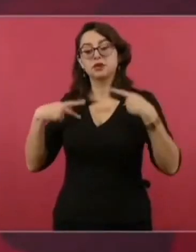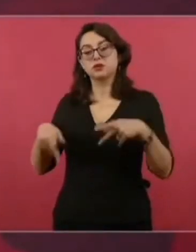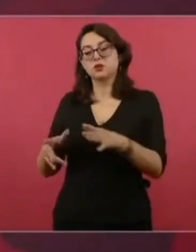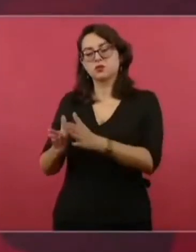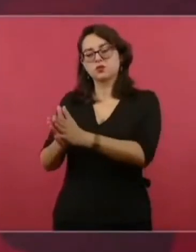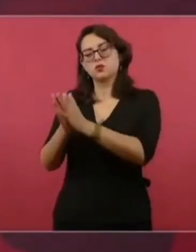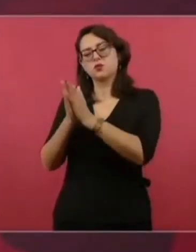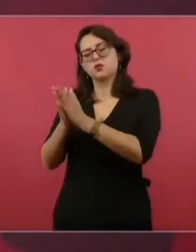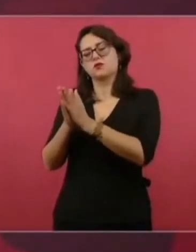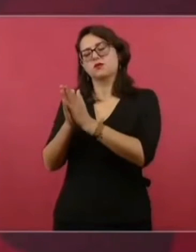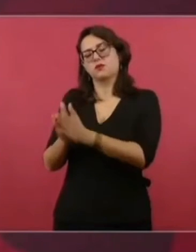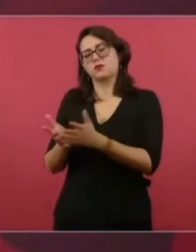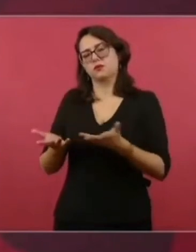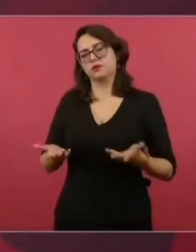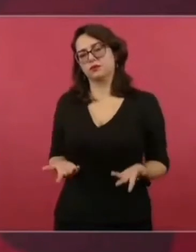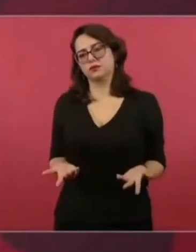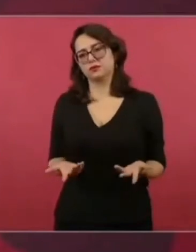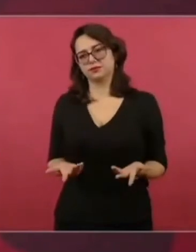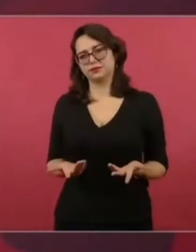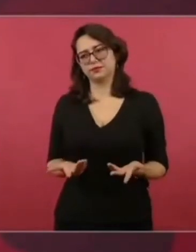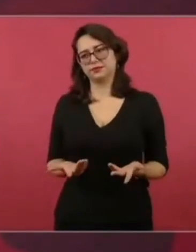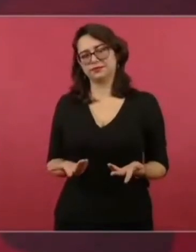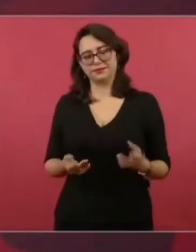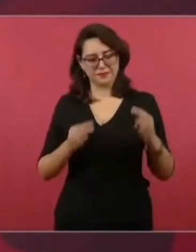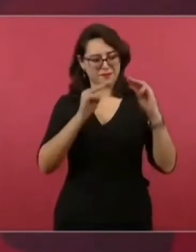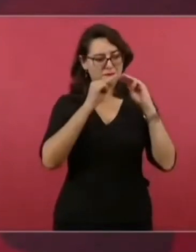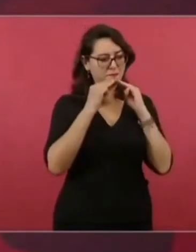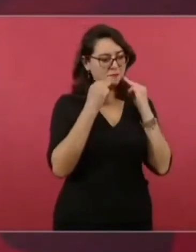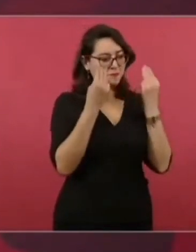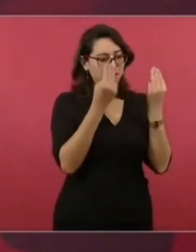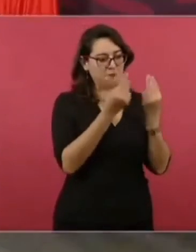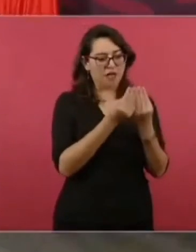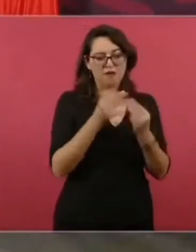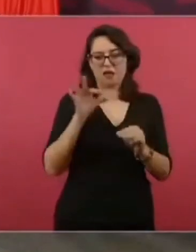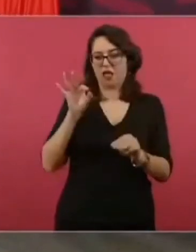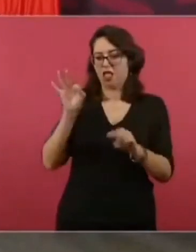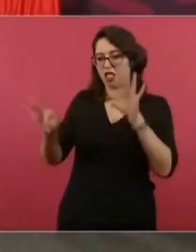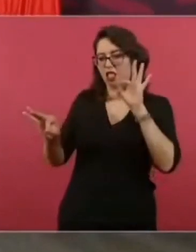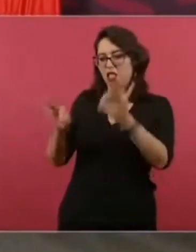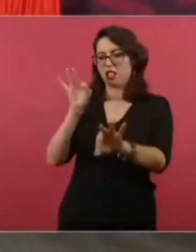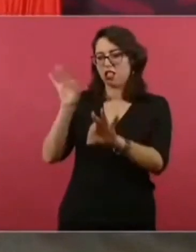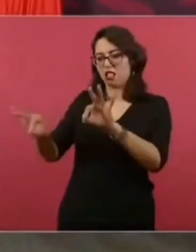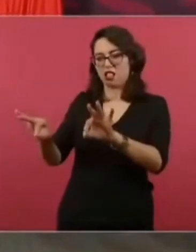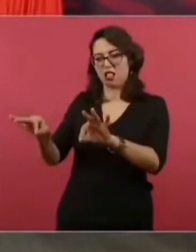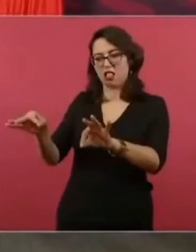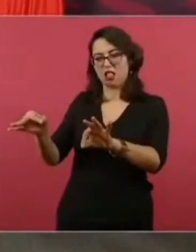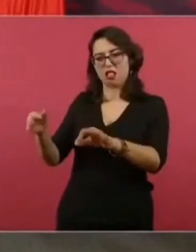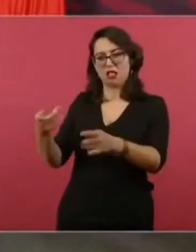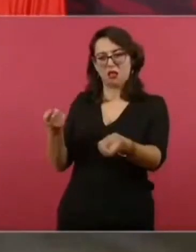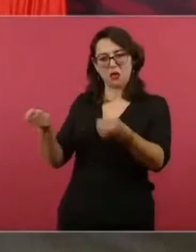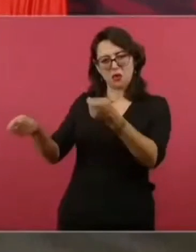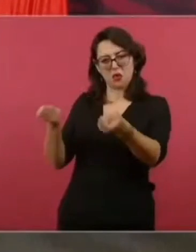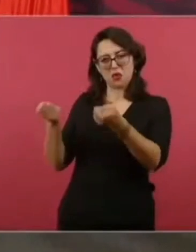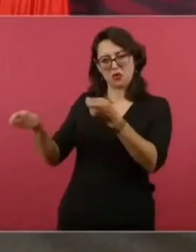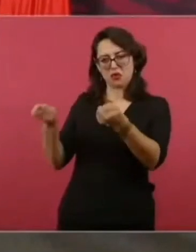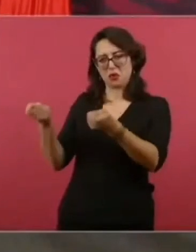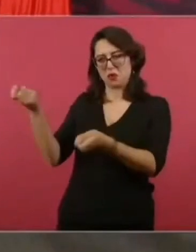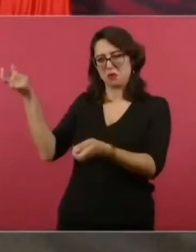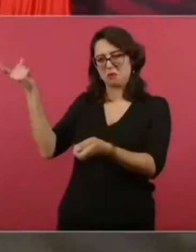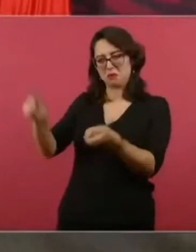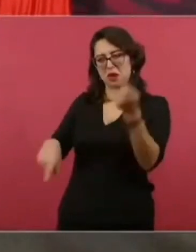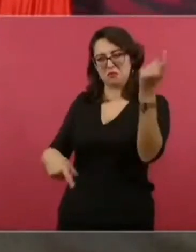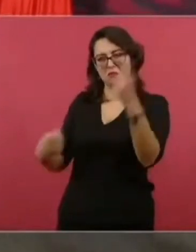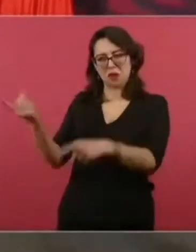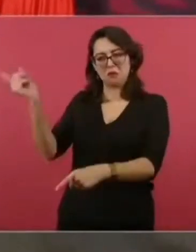dejen manipular por quienes dirigen